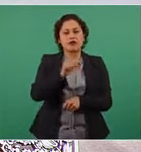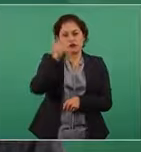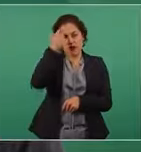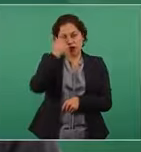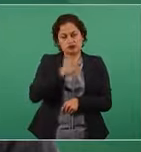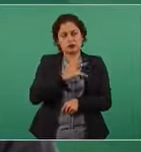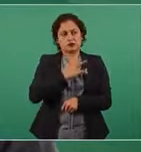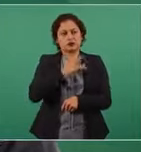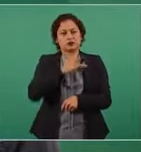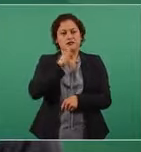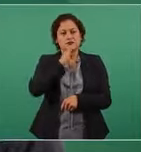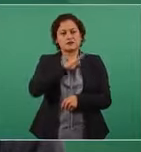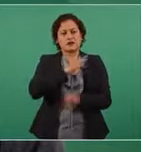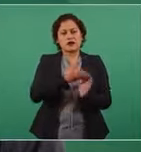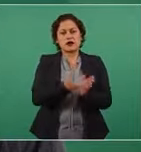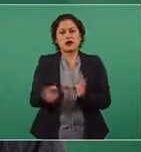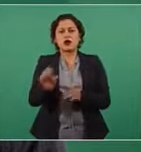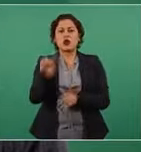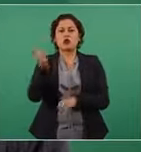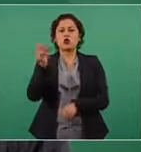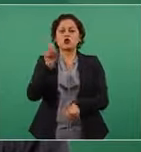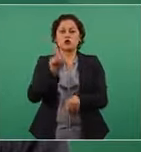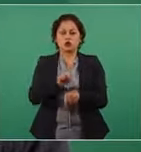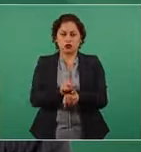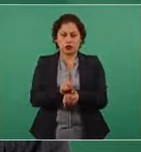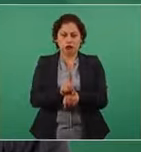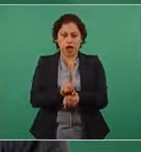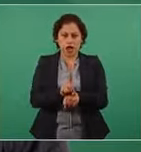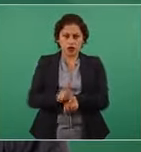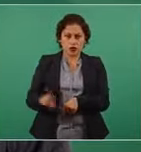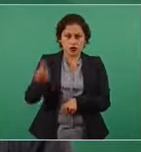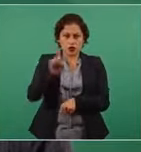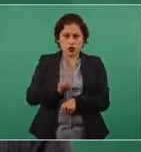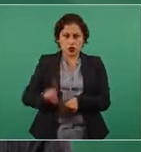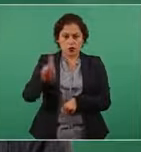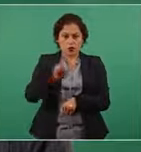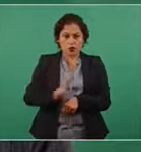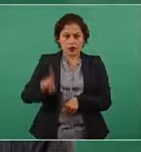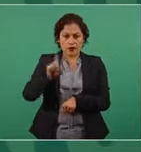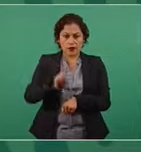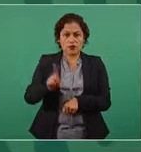y el día siguiente, el domingo, que me hago la placa